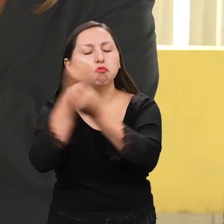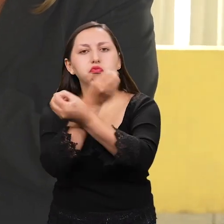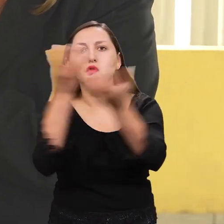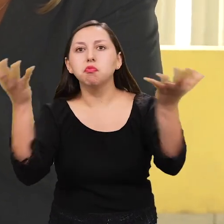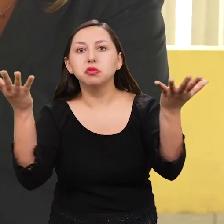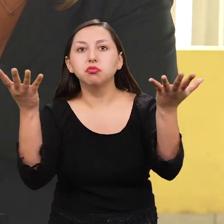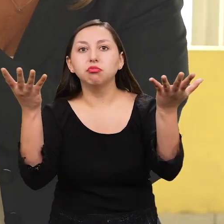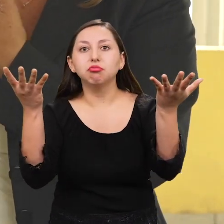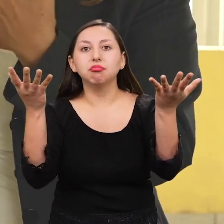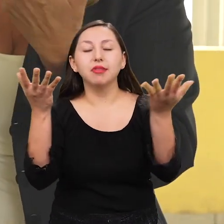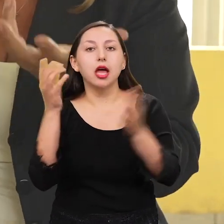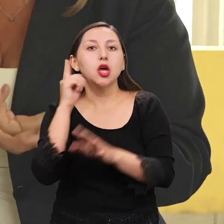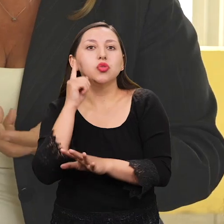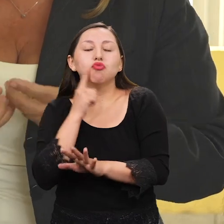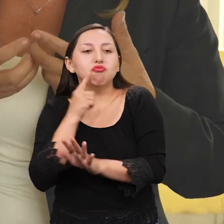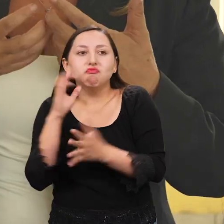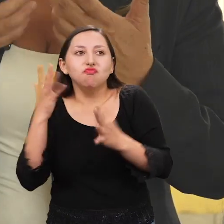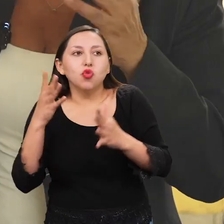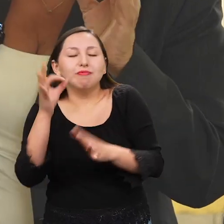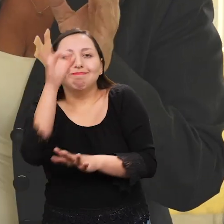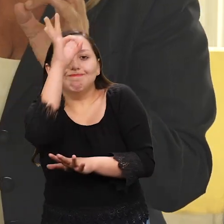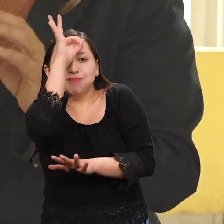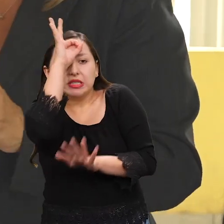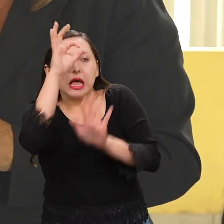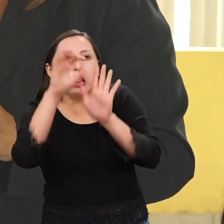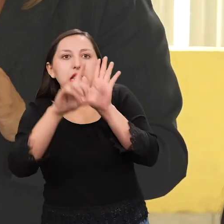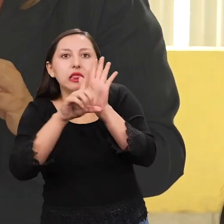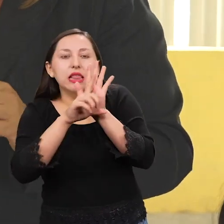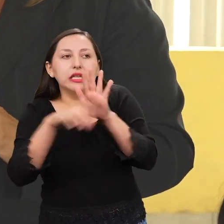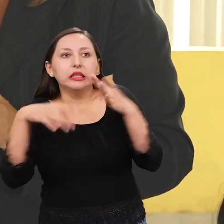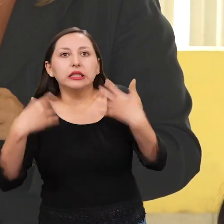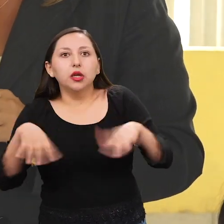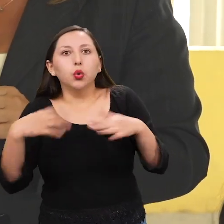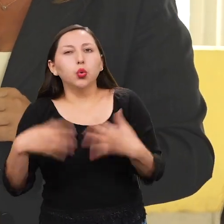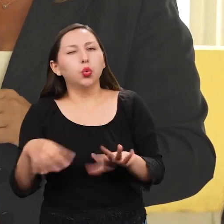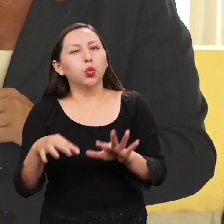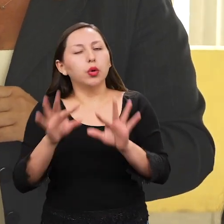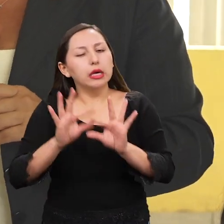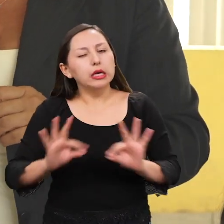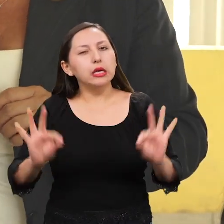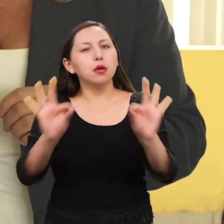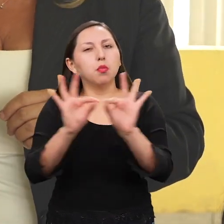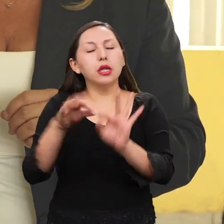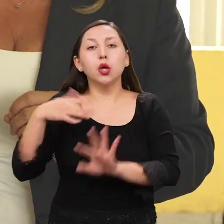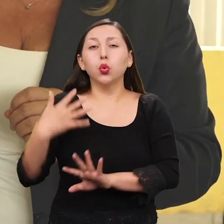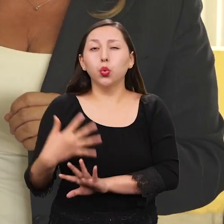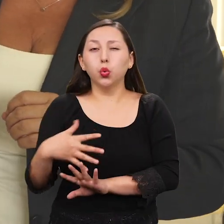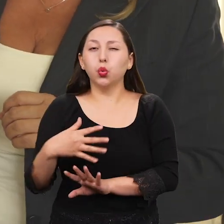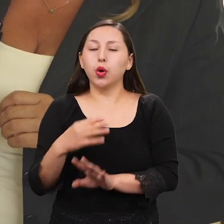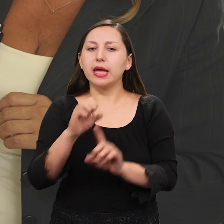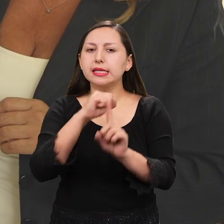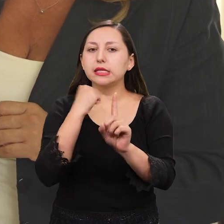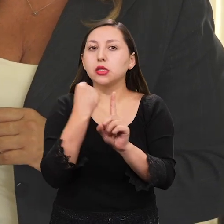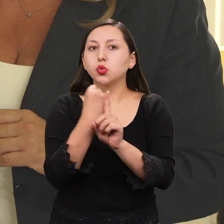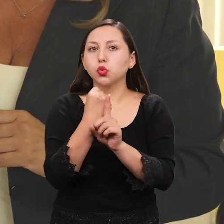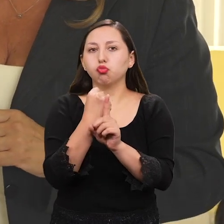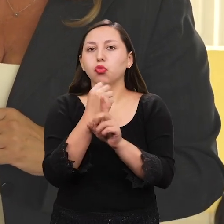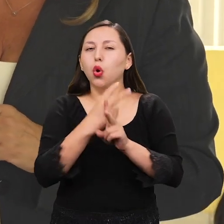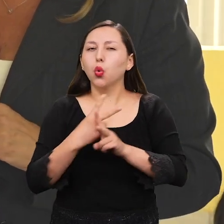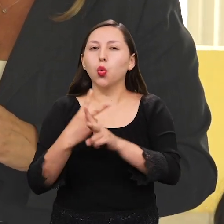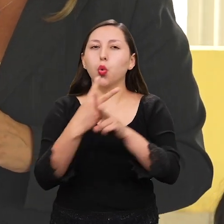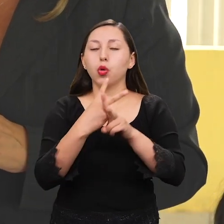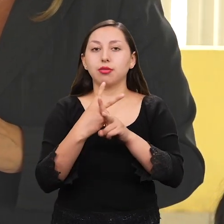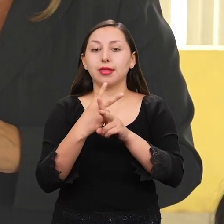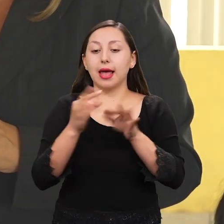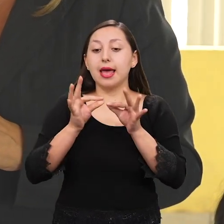tiene esa información. Ellas, temas bastante serios y delicados que el momento en que tú no interpretes de una forma correcta,